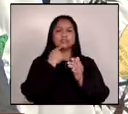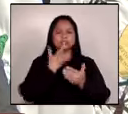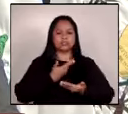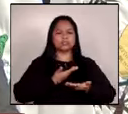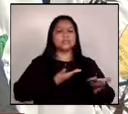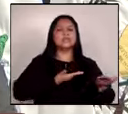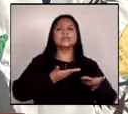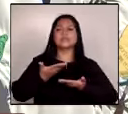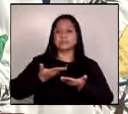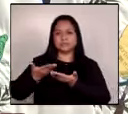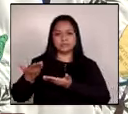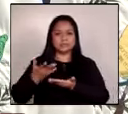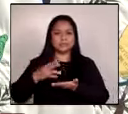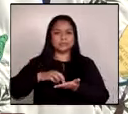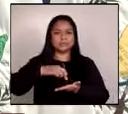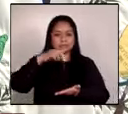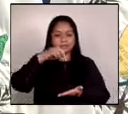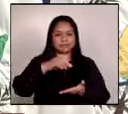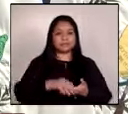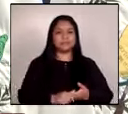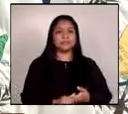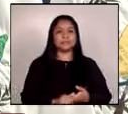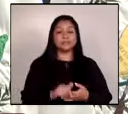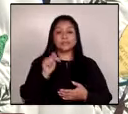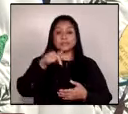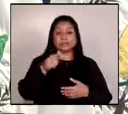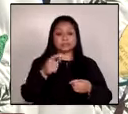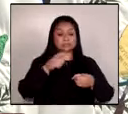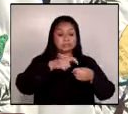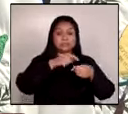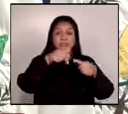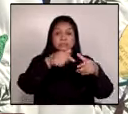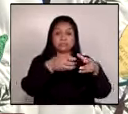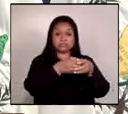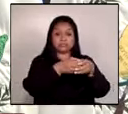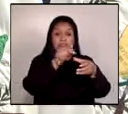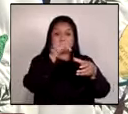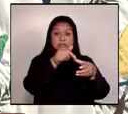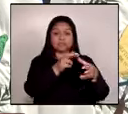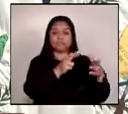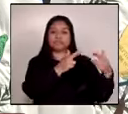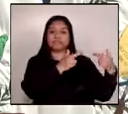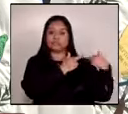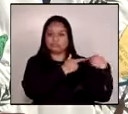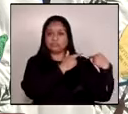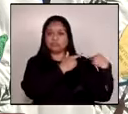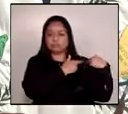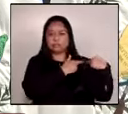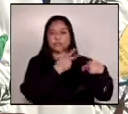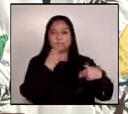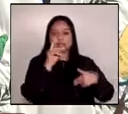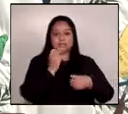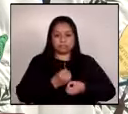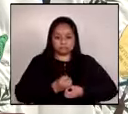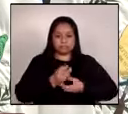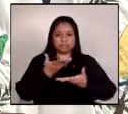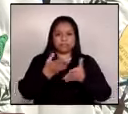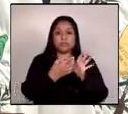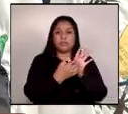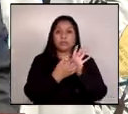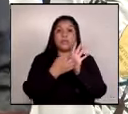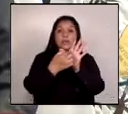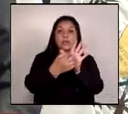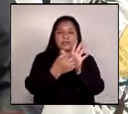servicio del país. Esta instancia tendrá la responsabilidad de aportar las propuestas